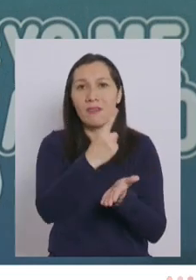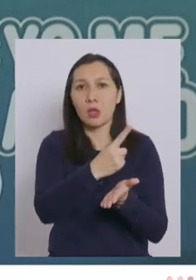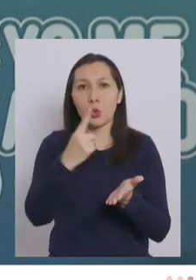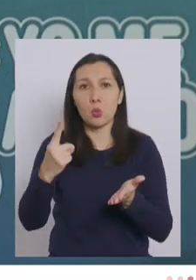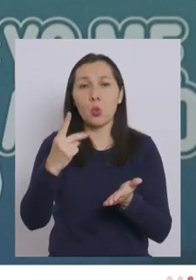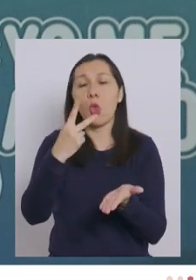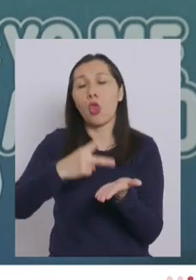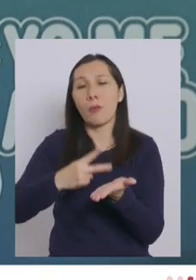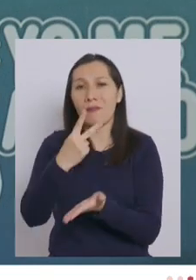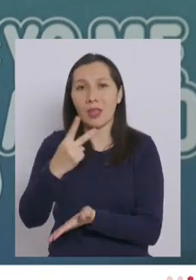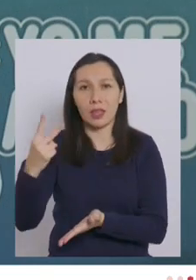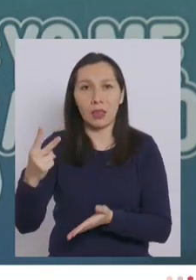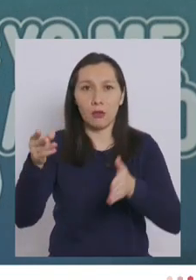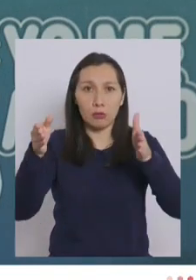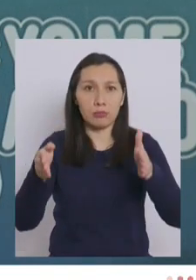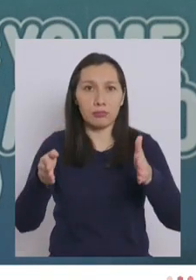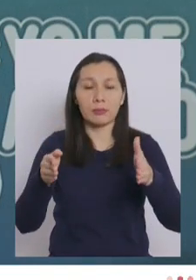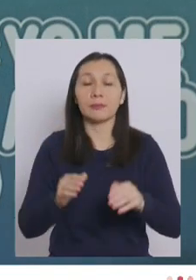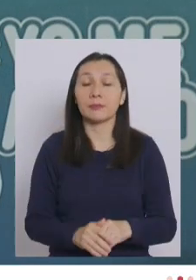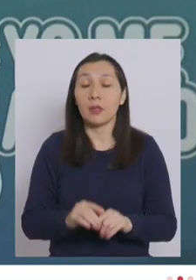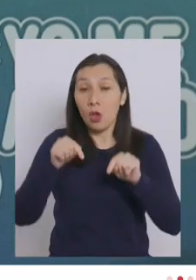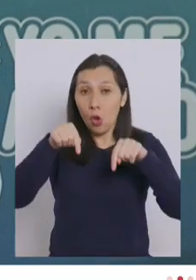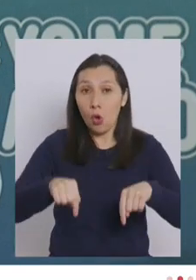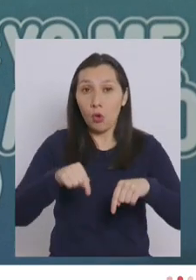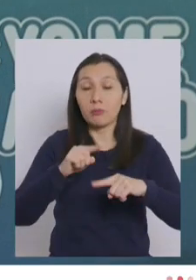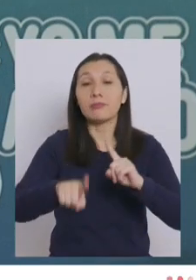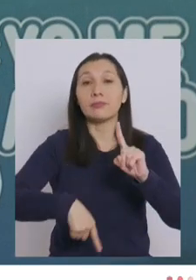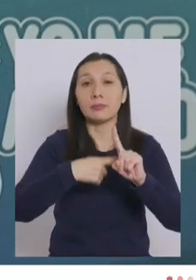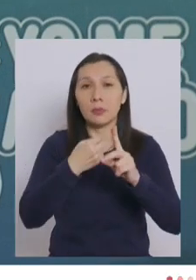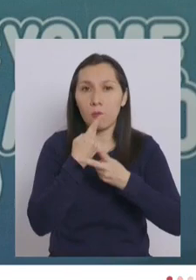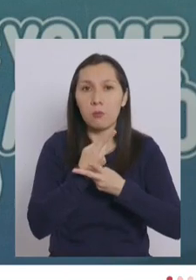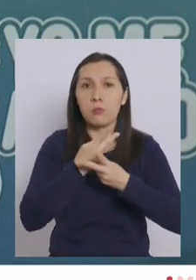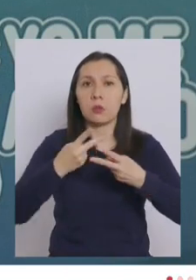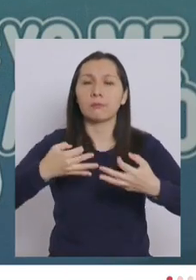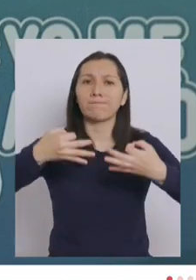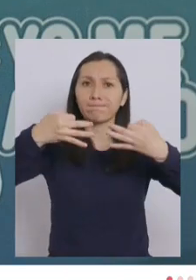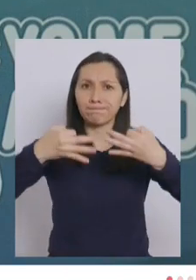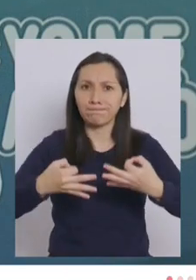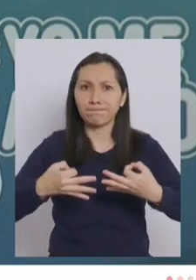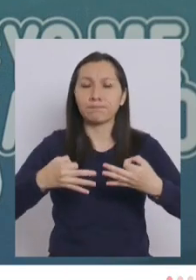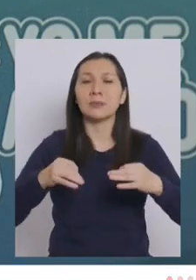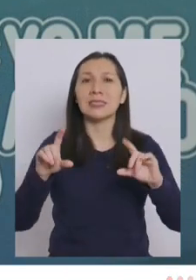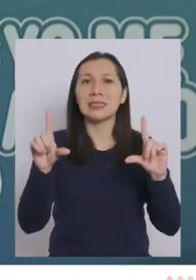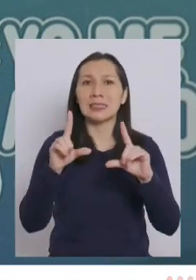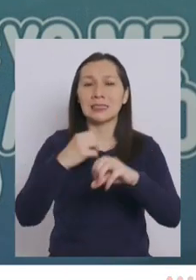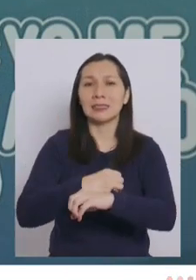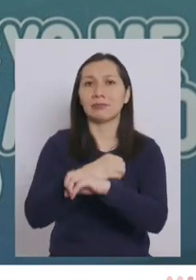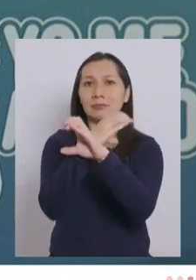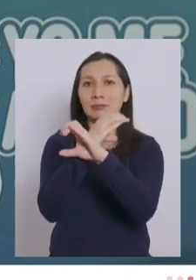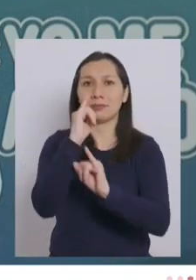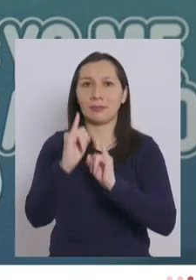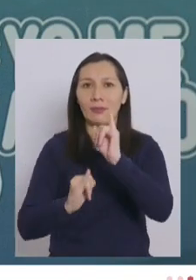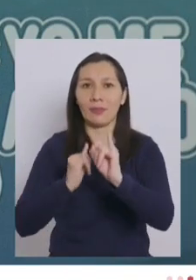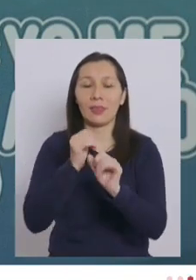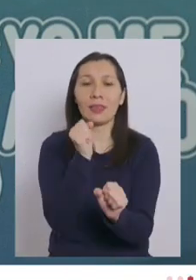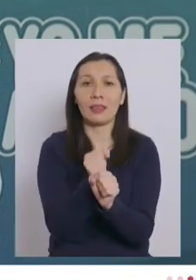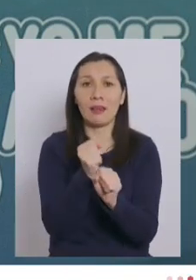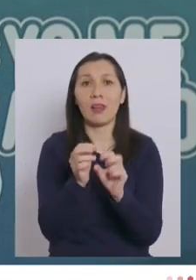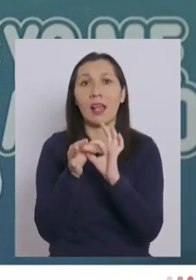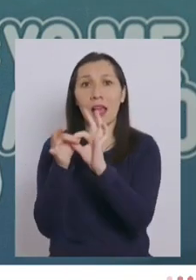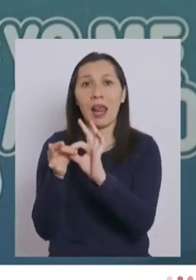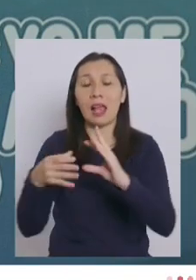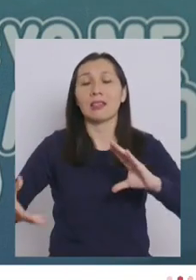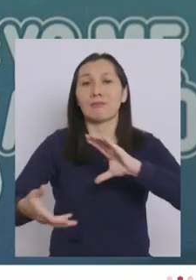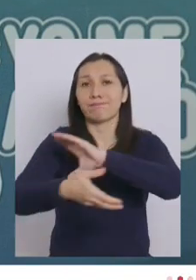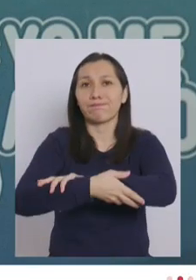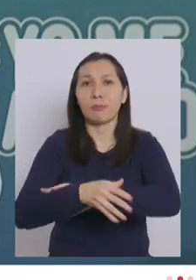-2022. Hoy, además, se anuncia la consolidación de la telemedicina gracias al trabajo de FONASA.